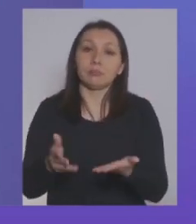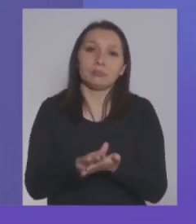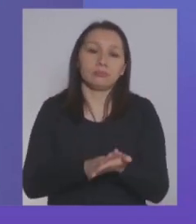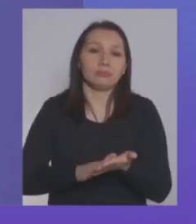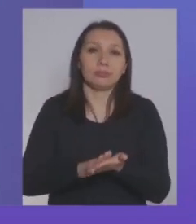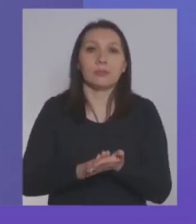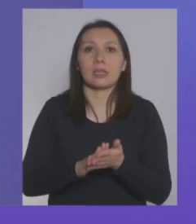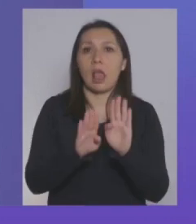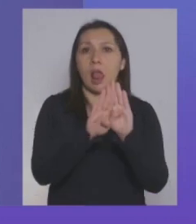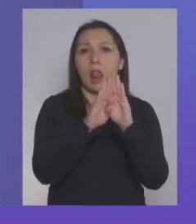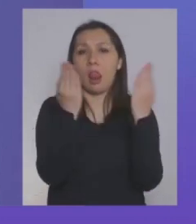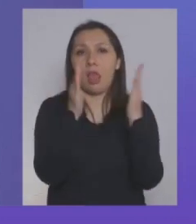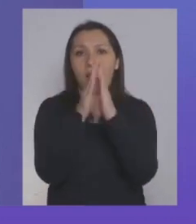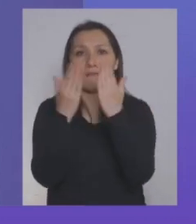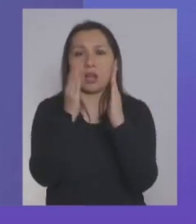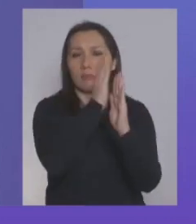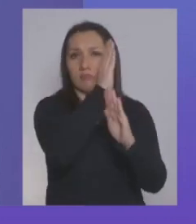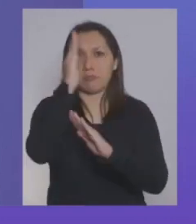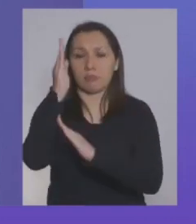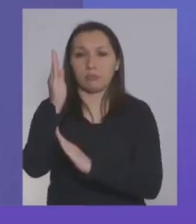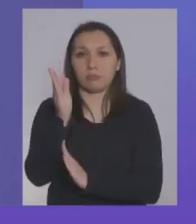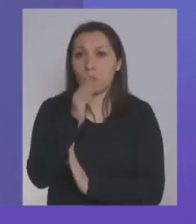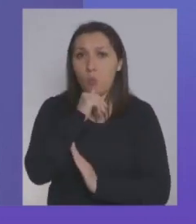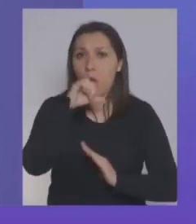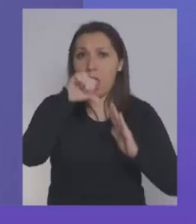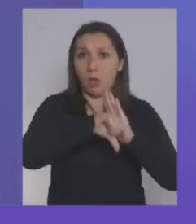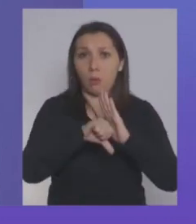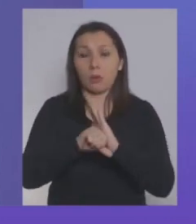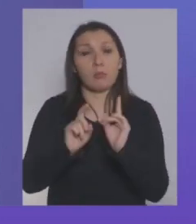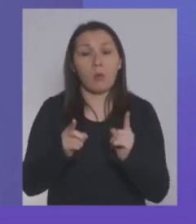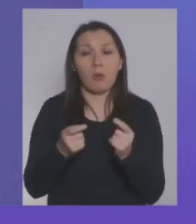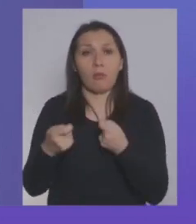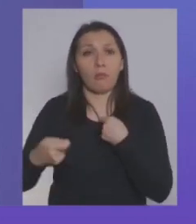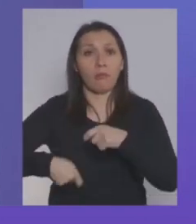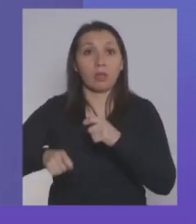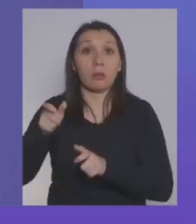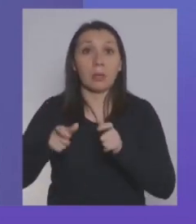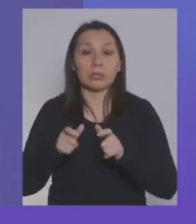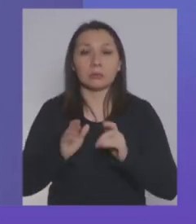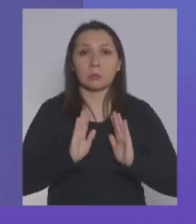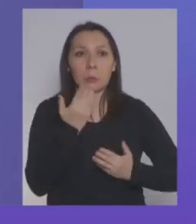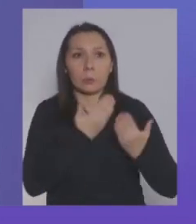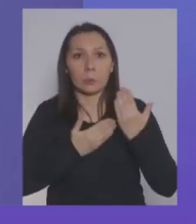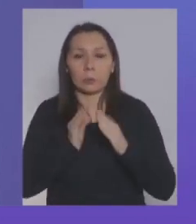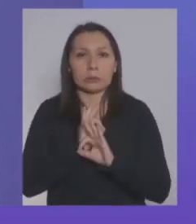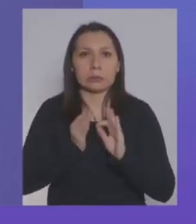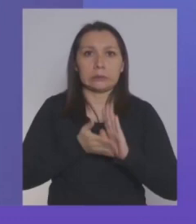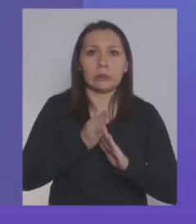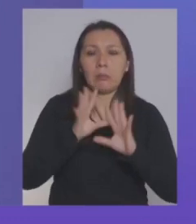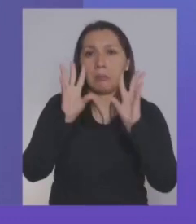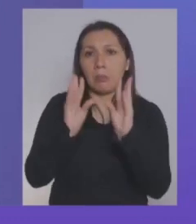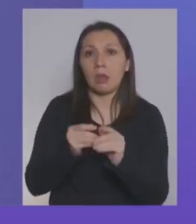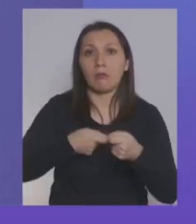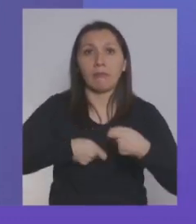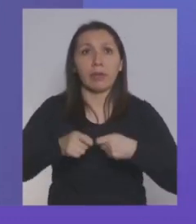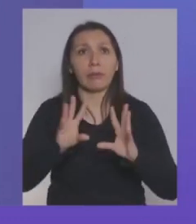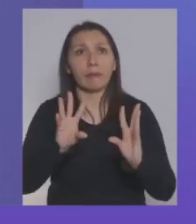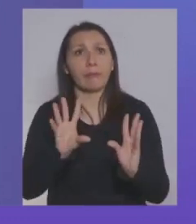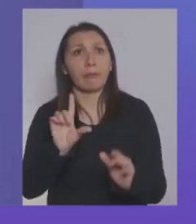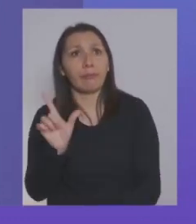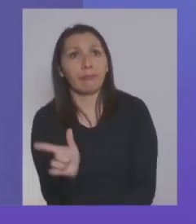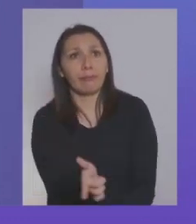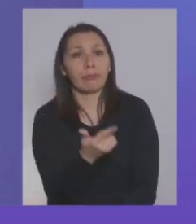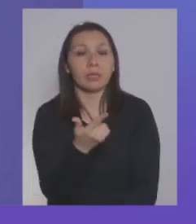Por ejemplo, una librería en una comuna que no estaba en cuarentena, producto de que todos nos estábamos cuidando, cada vez salíamos menos, y lo más probable,